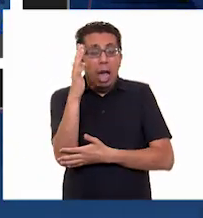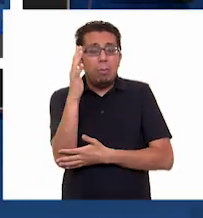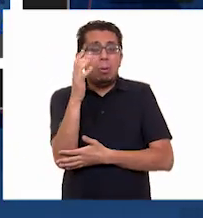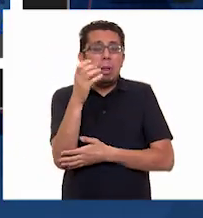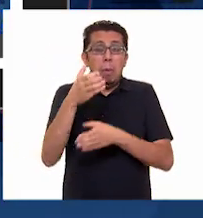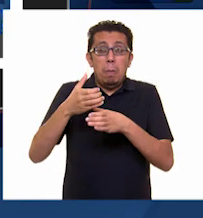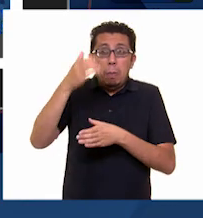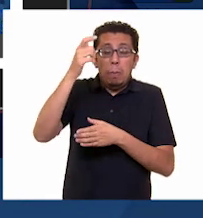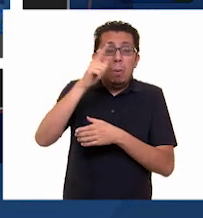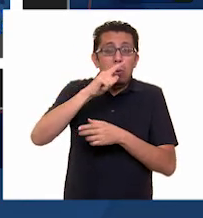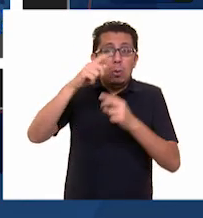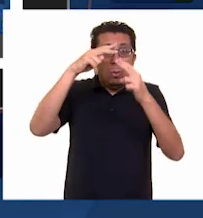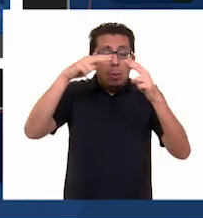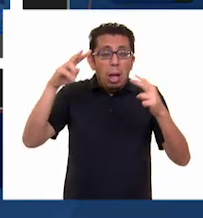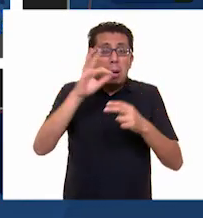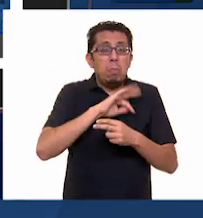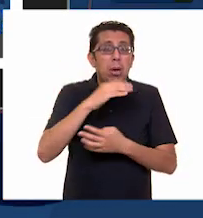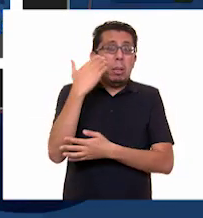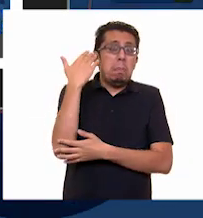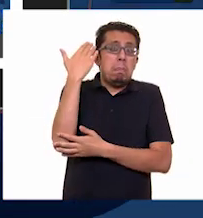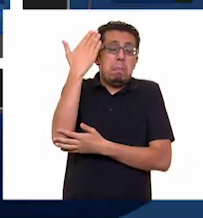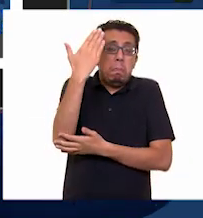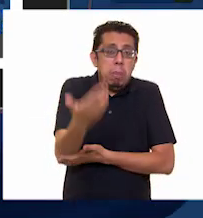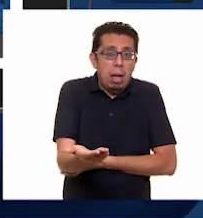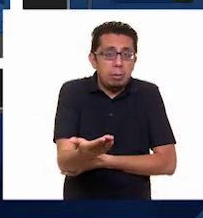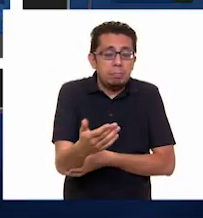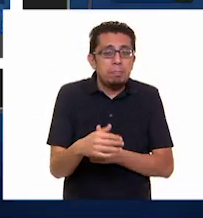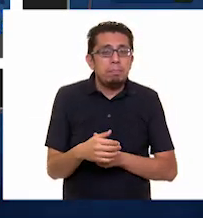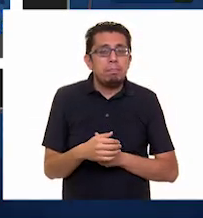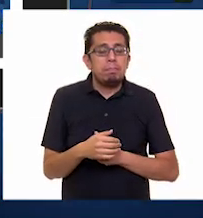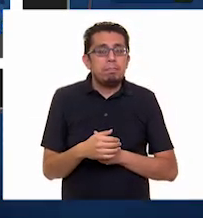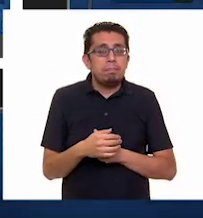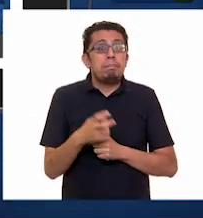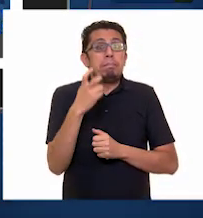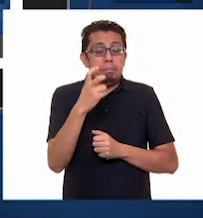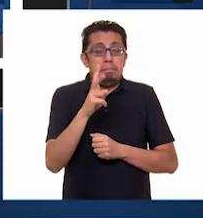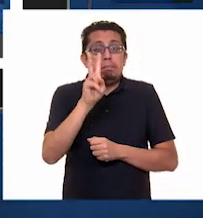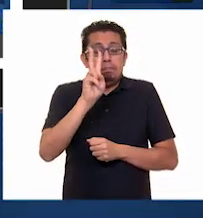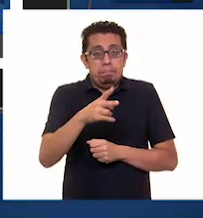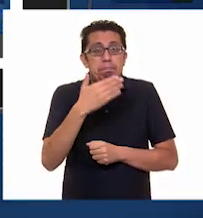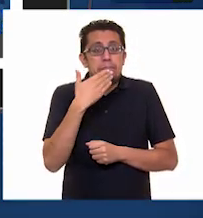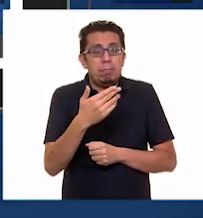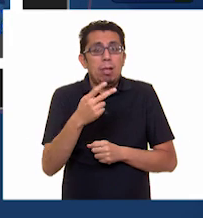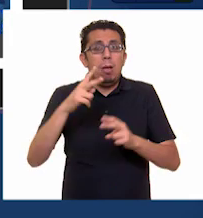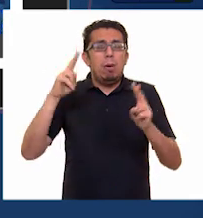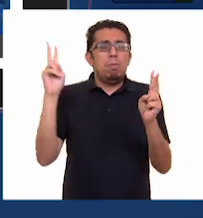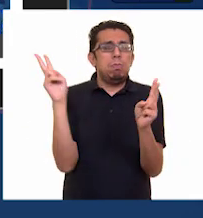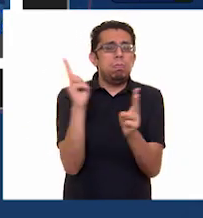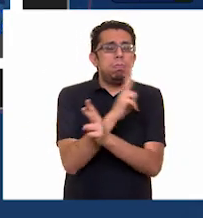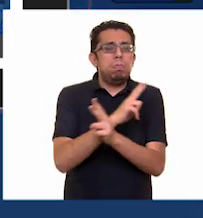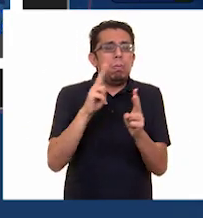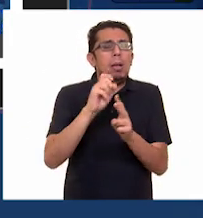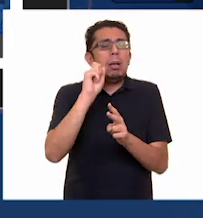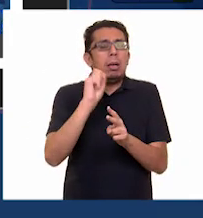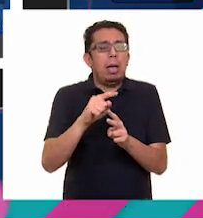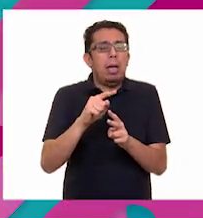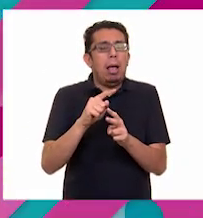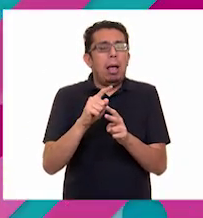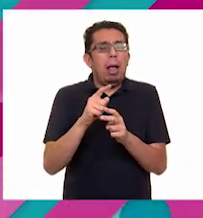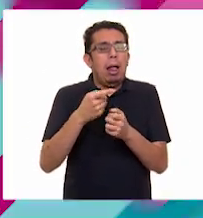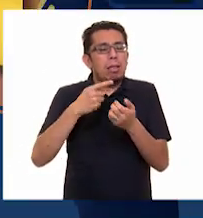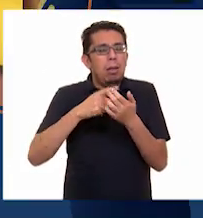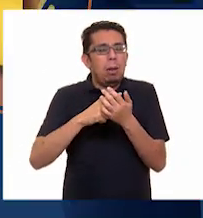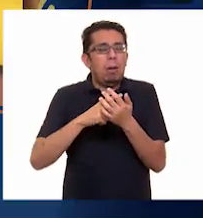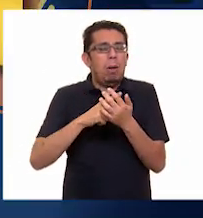construidas por las personas. Es correcto, Larisa. El viento es el flujo del aire a gran escala que se